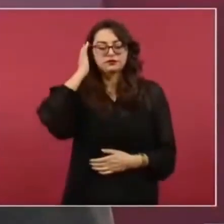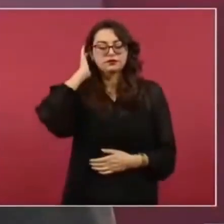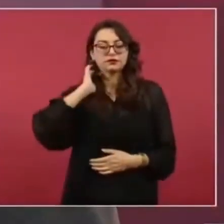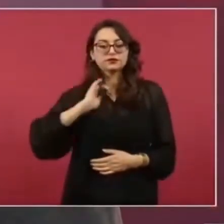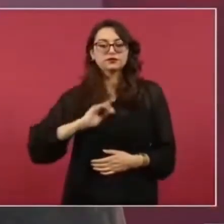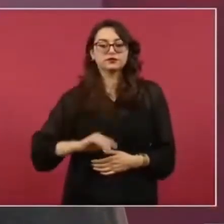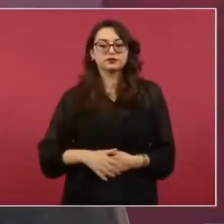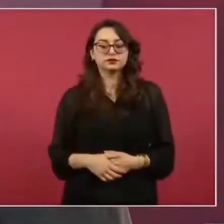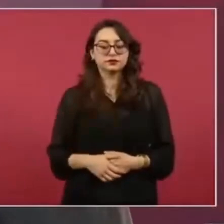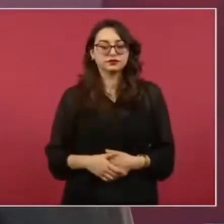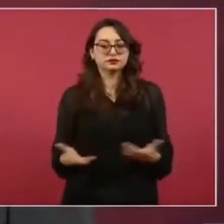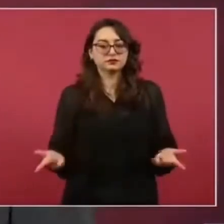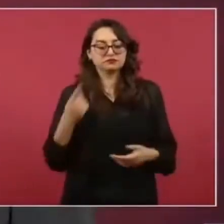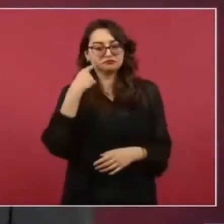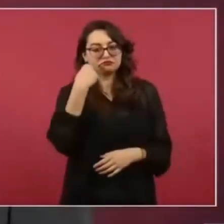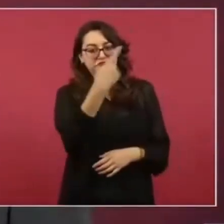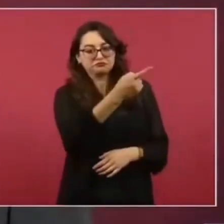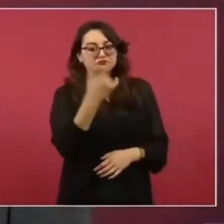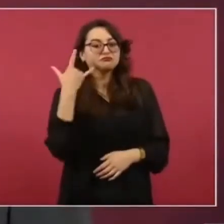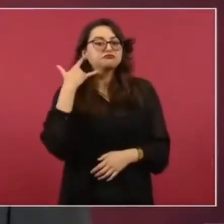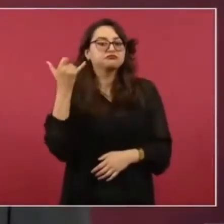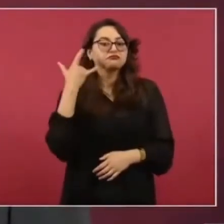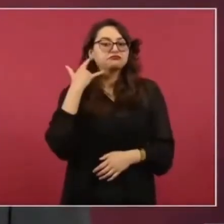a los migrantes.